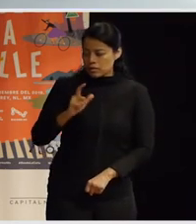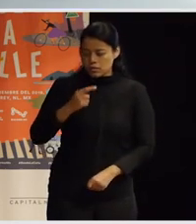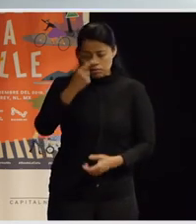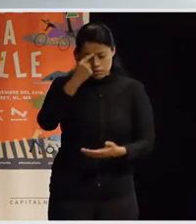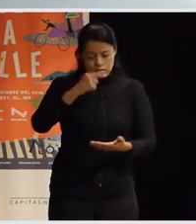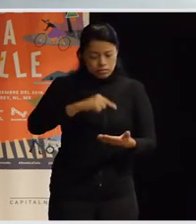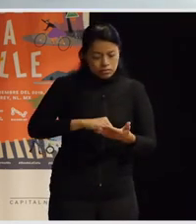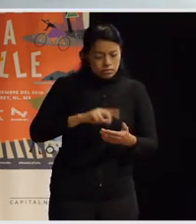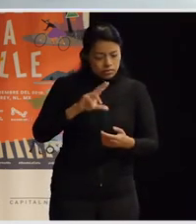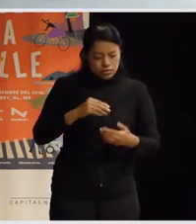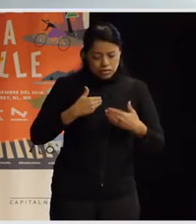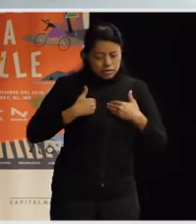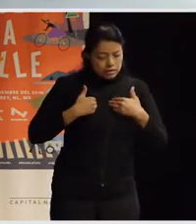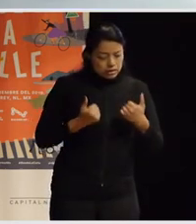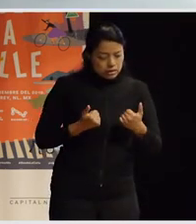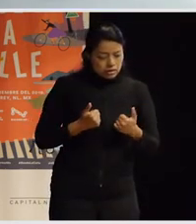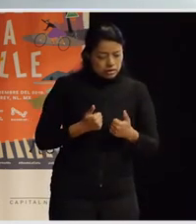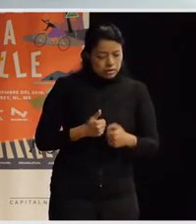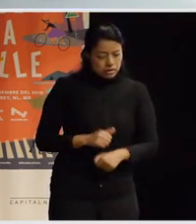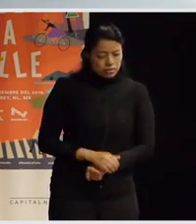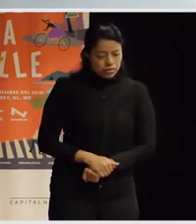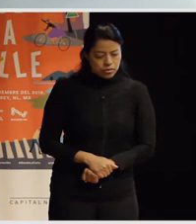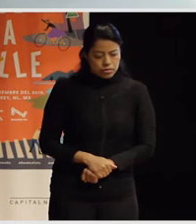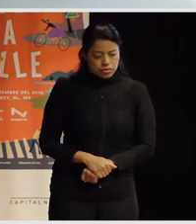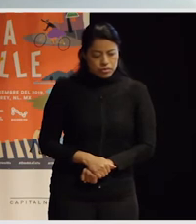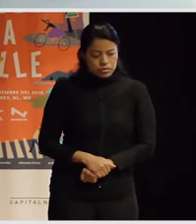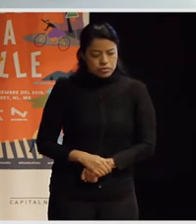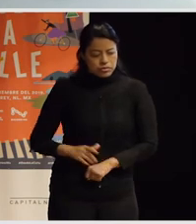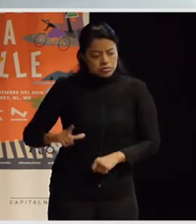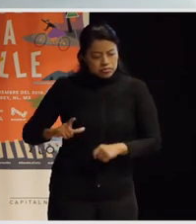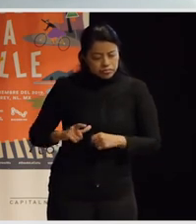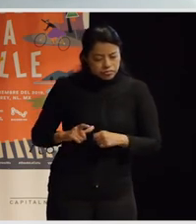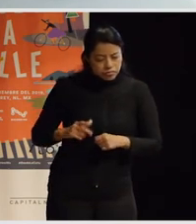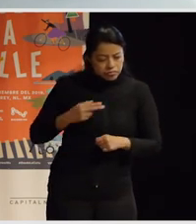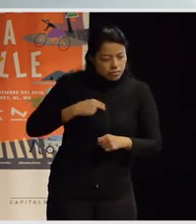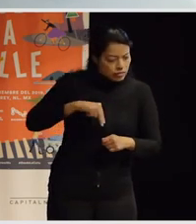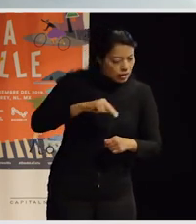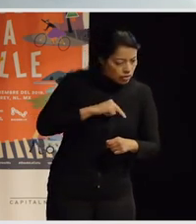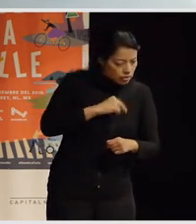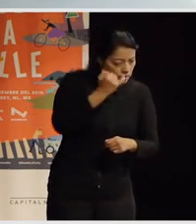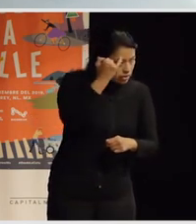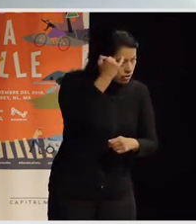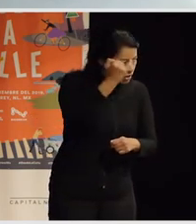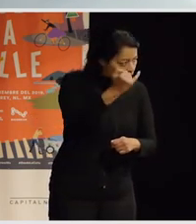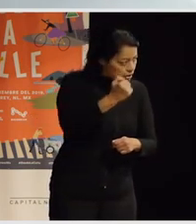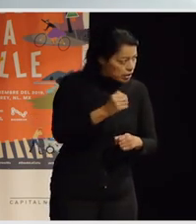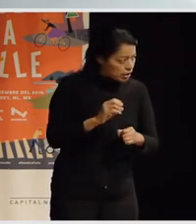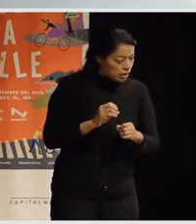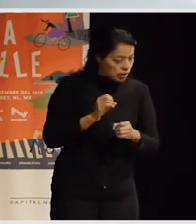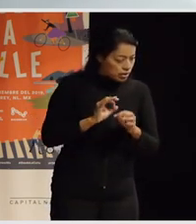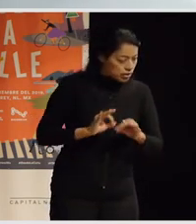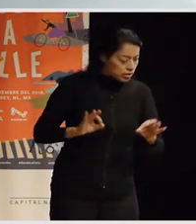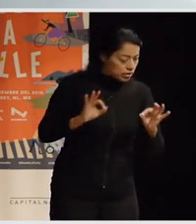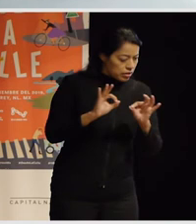alcanzábamos a entender la dimensión que podía tomar sobre todo en nuestro contexto ¿no? en el contexto yo ahora mismo voy